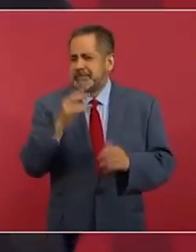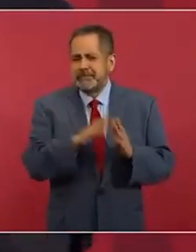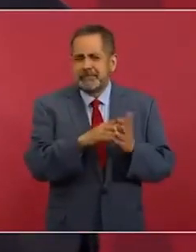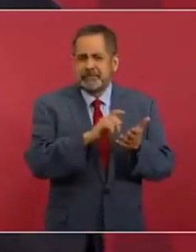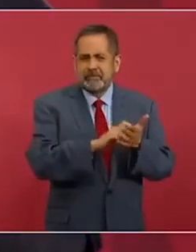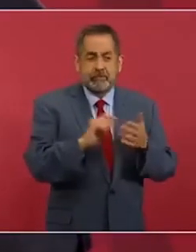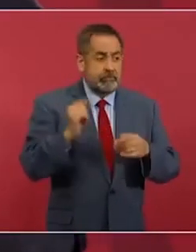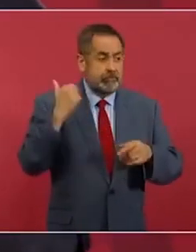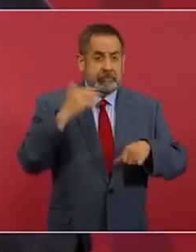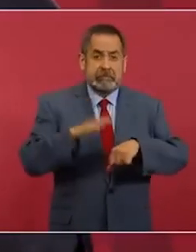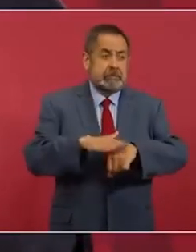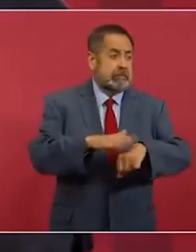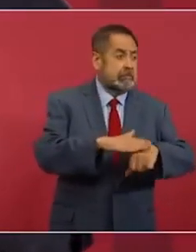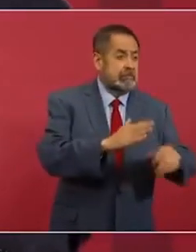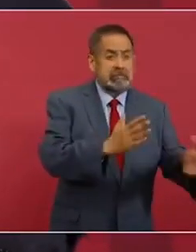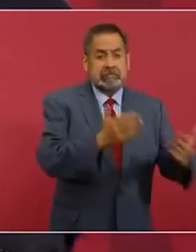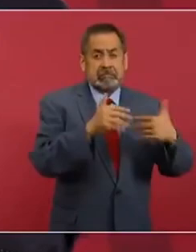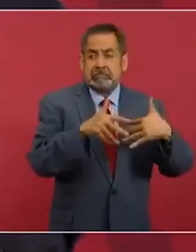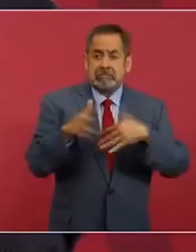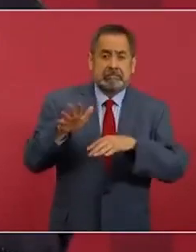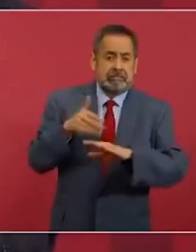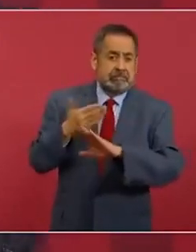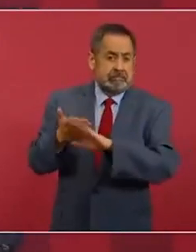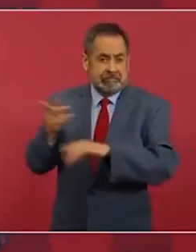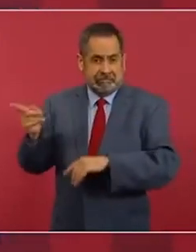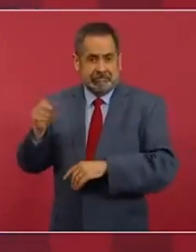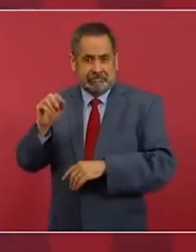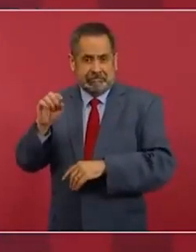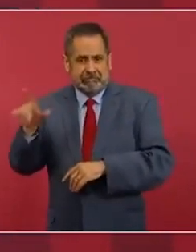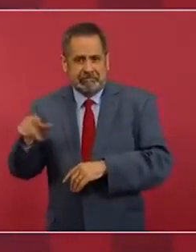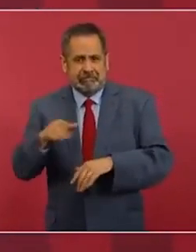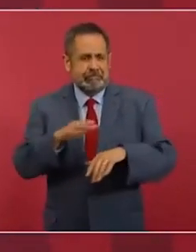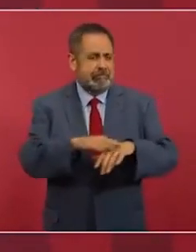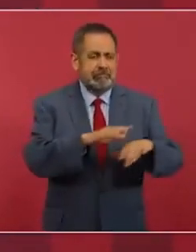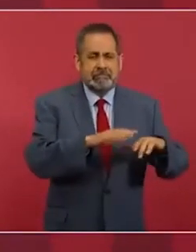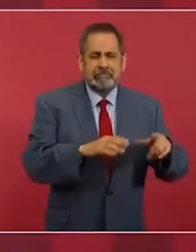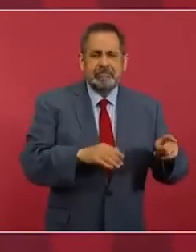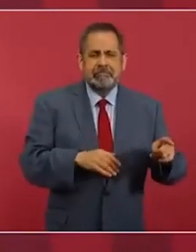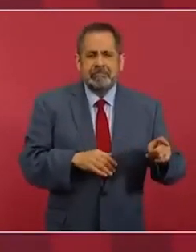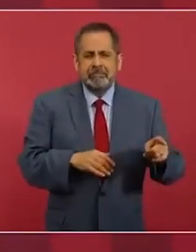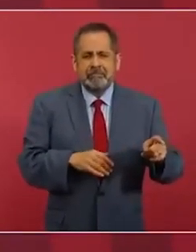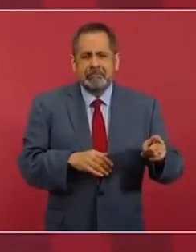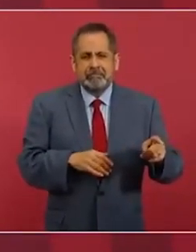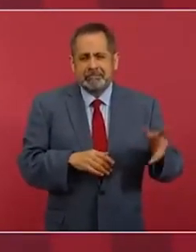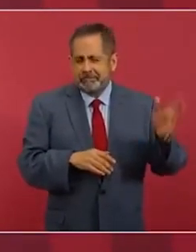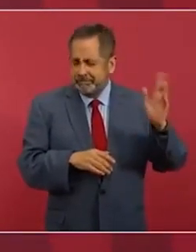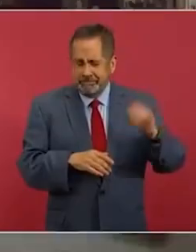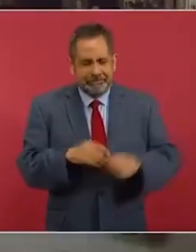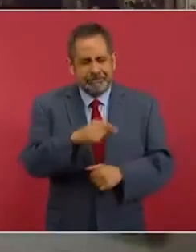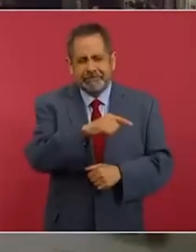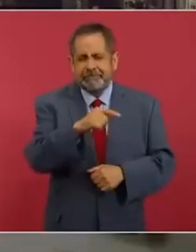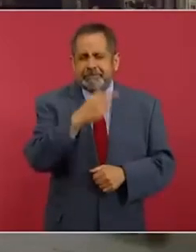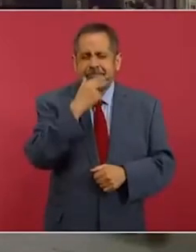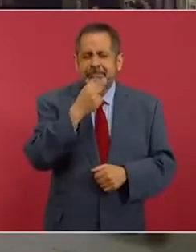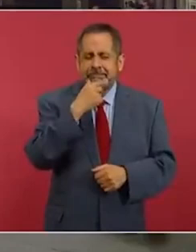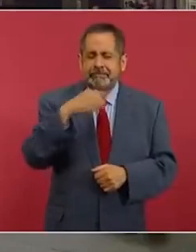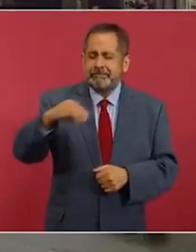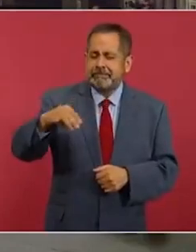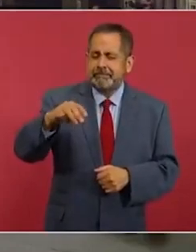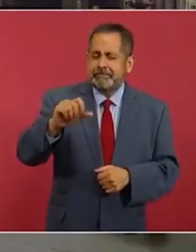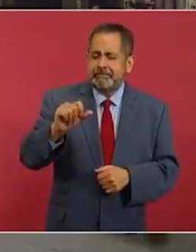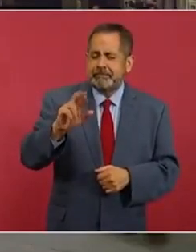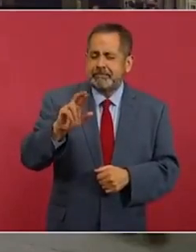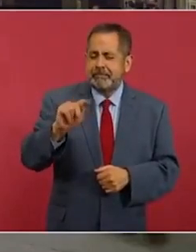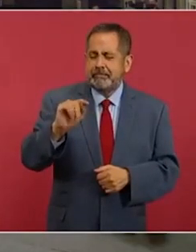convocó esta marcha, que tiene una aceptación. Martín Moreno, ese es el ídolo